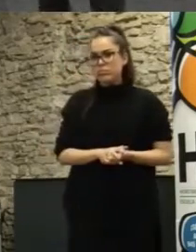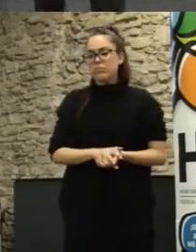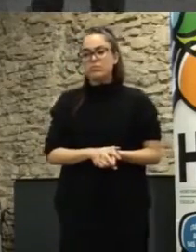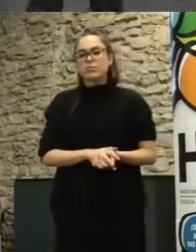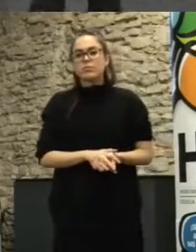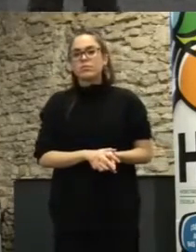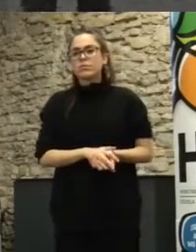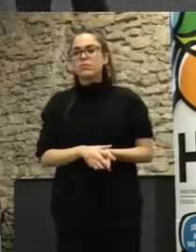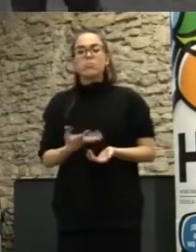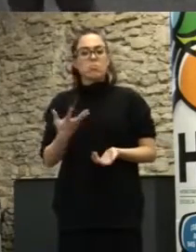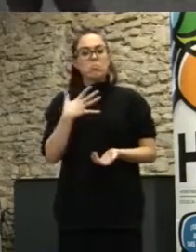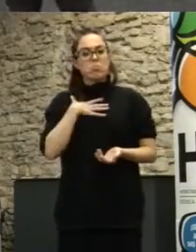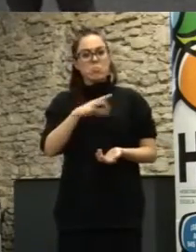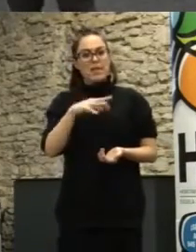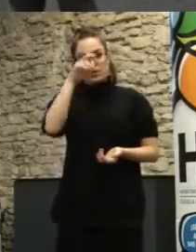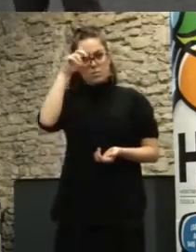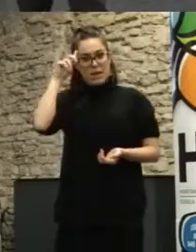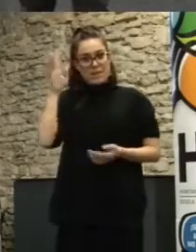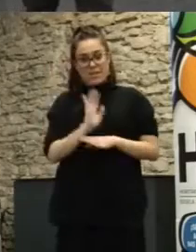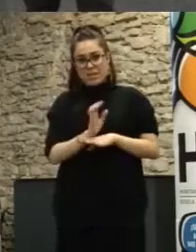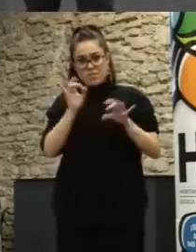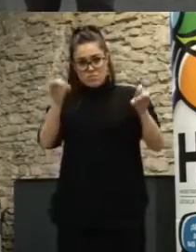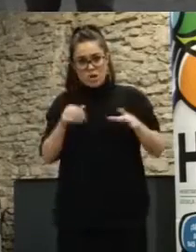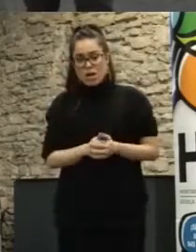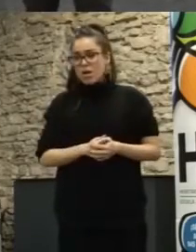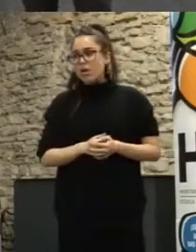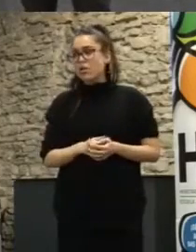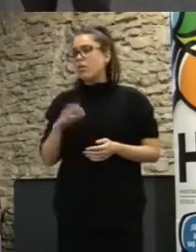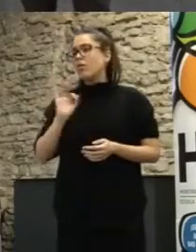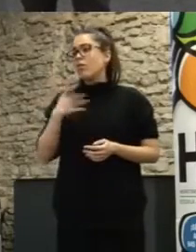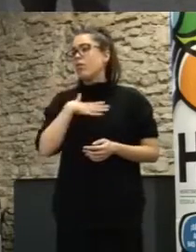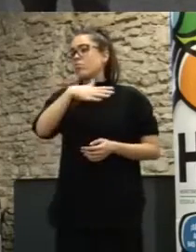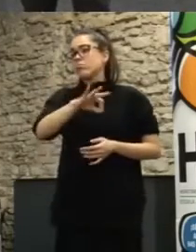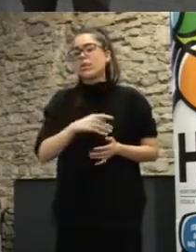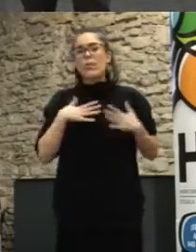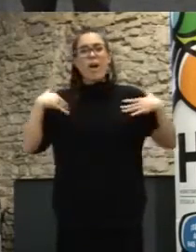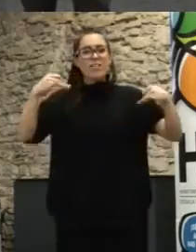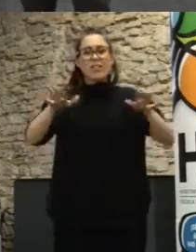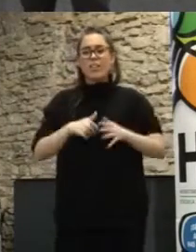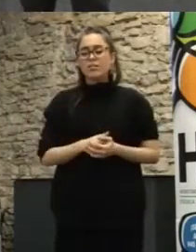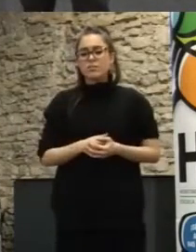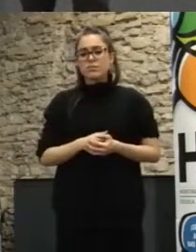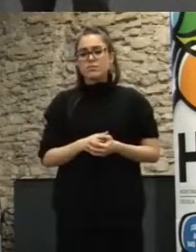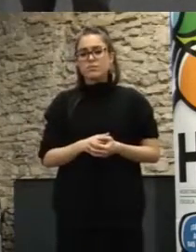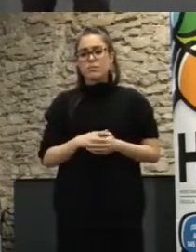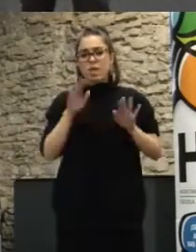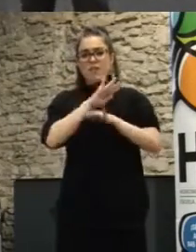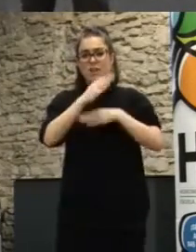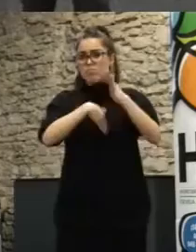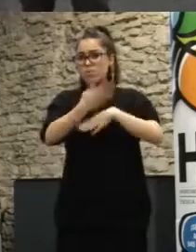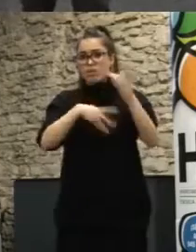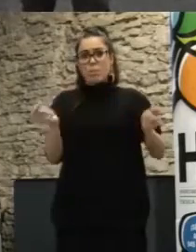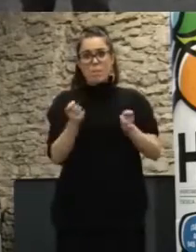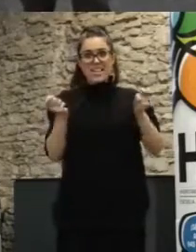de CIDEMadrid podría ser en fin cualquier cosa que es un proceso de marketing